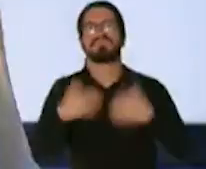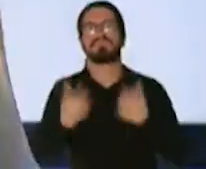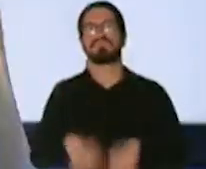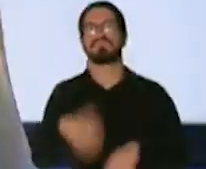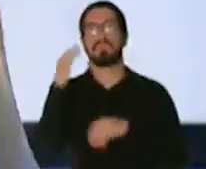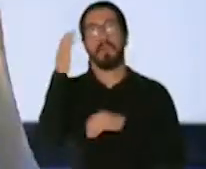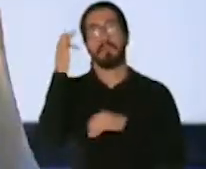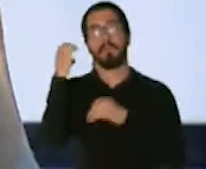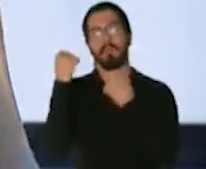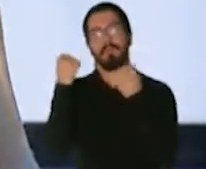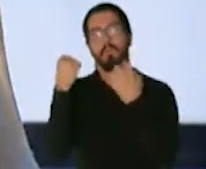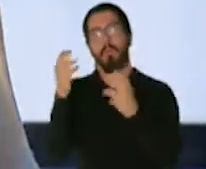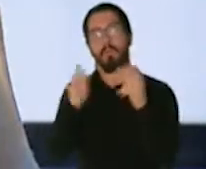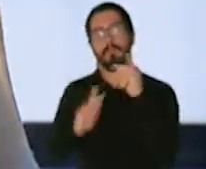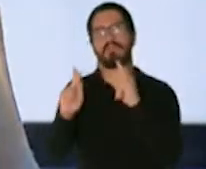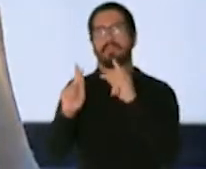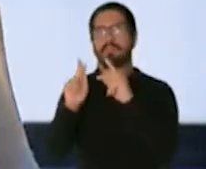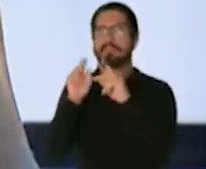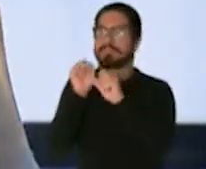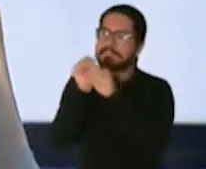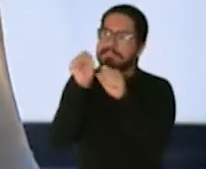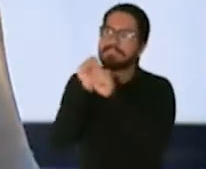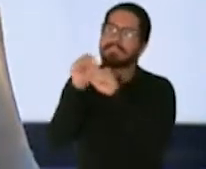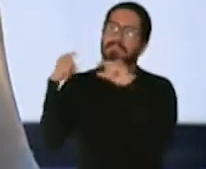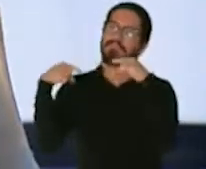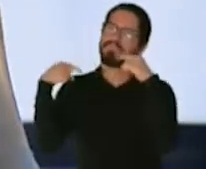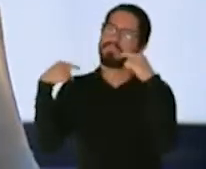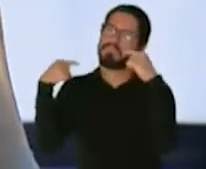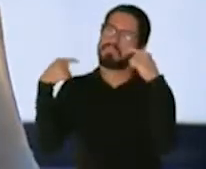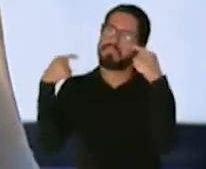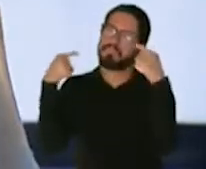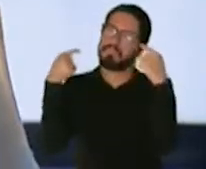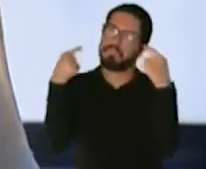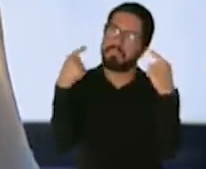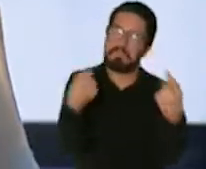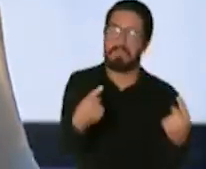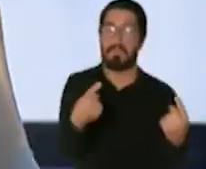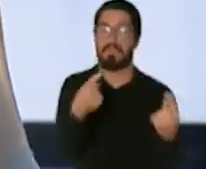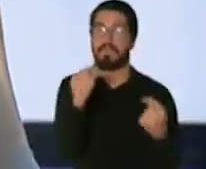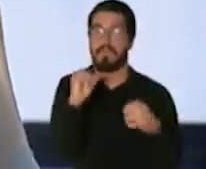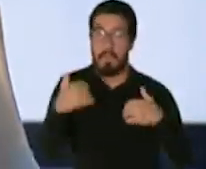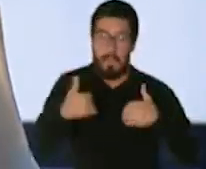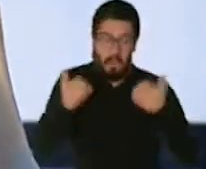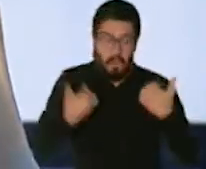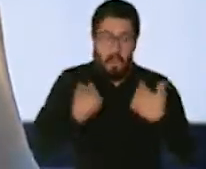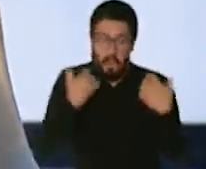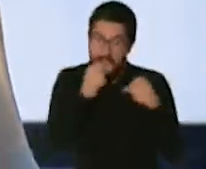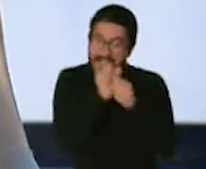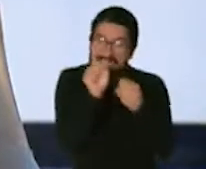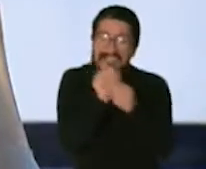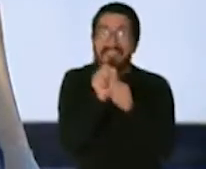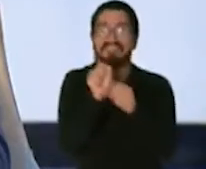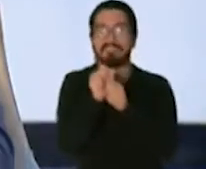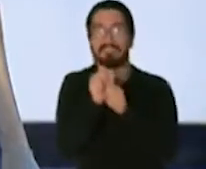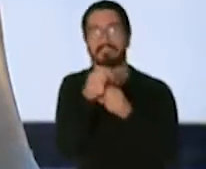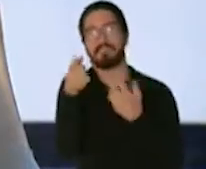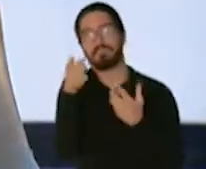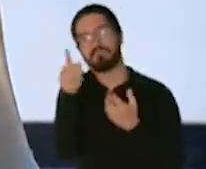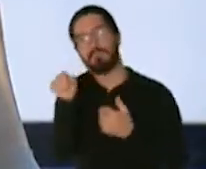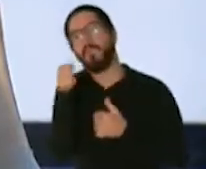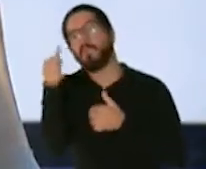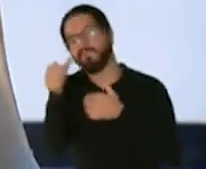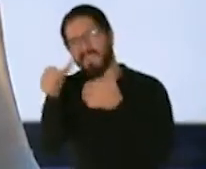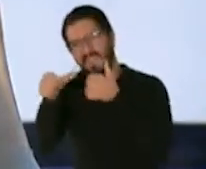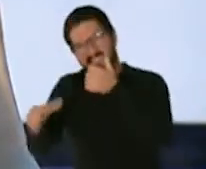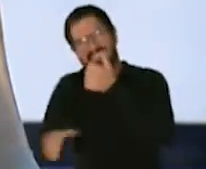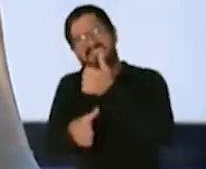años ahí gente joven que está trabajando por Puerto Rico médicos comprometidos como la subsecretaria de salud que es una aliada